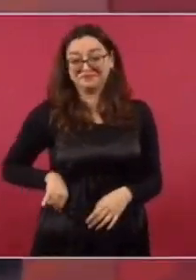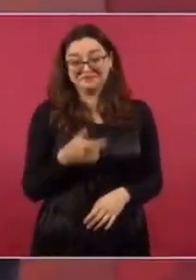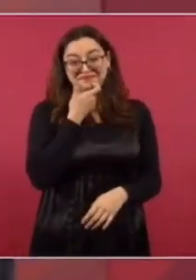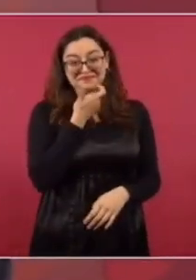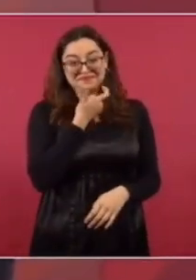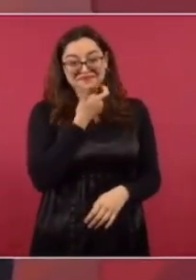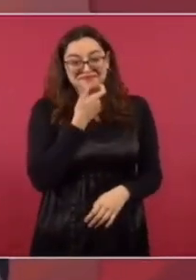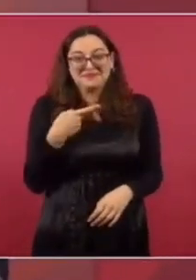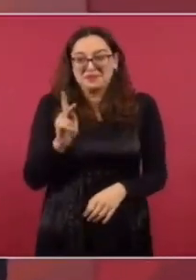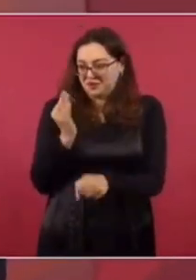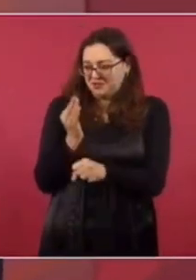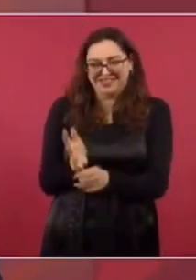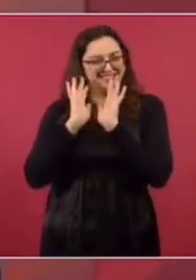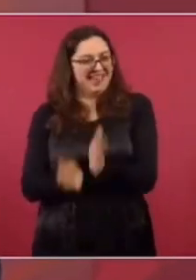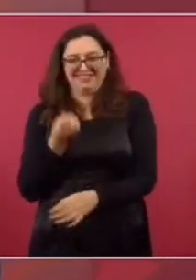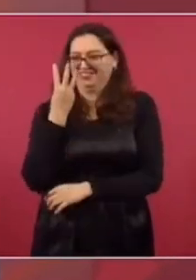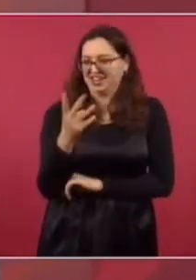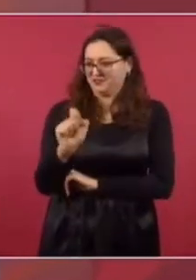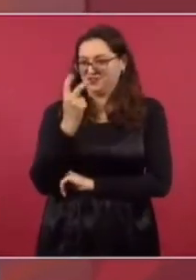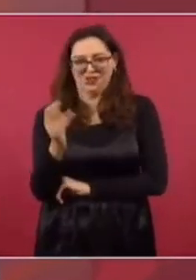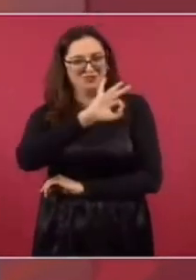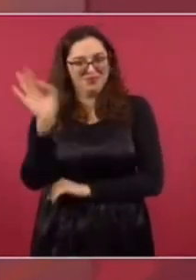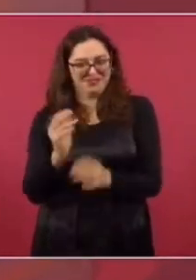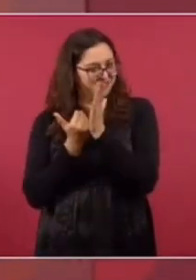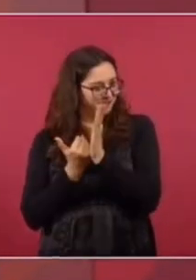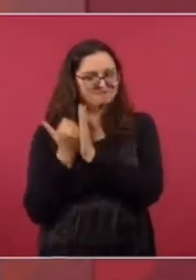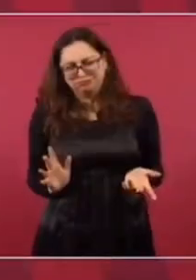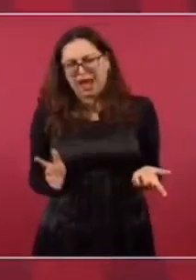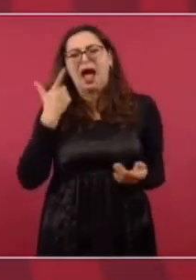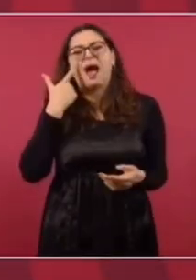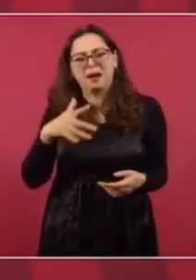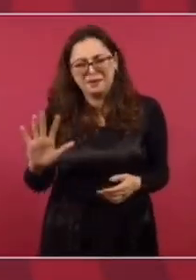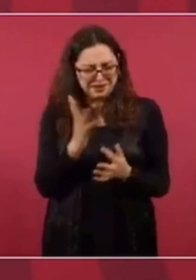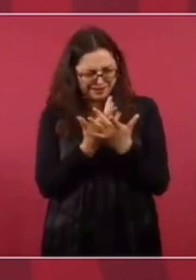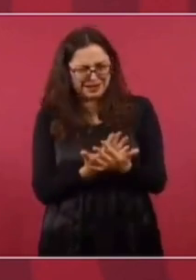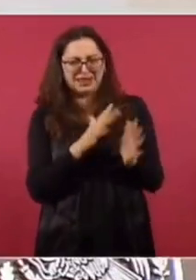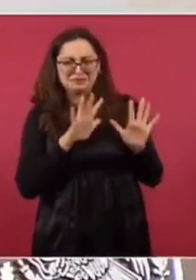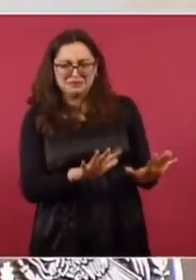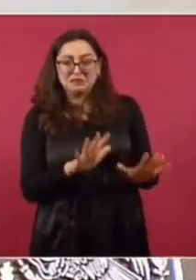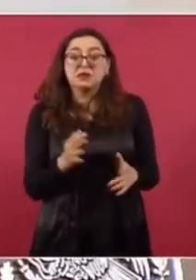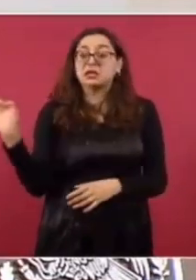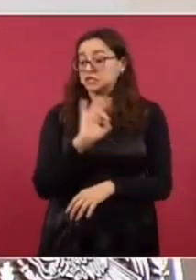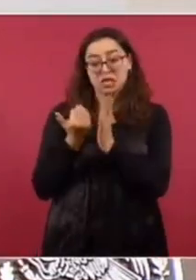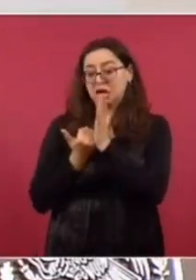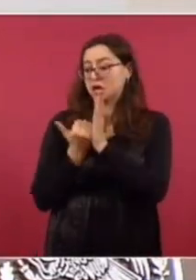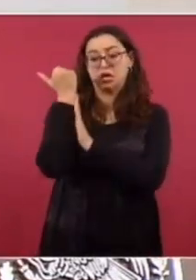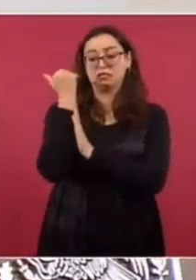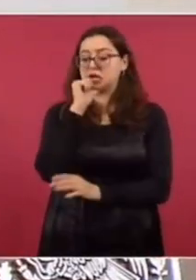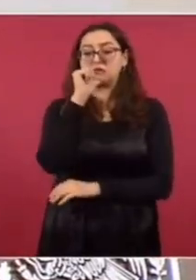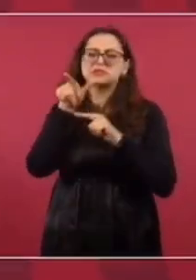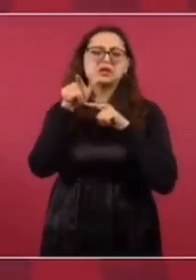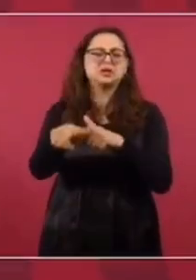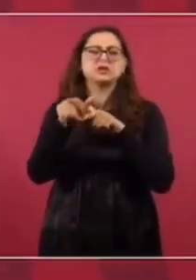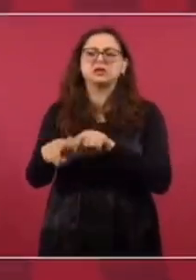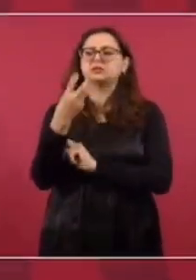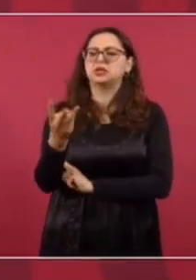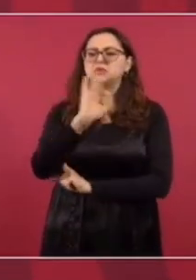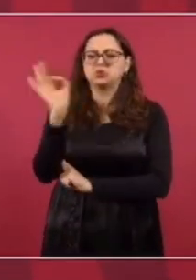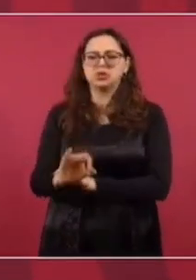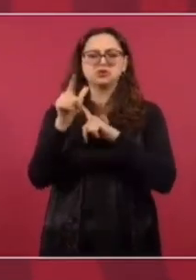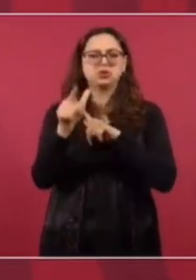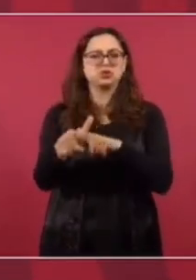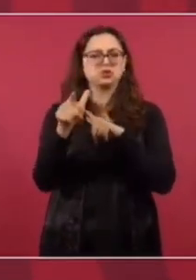Si ya traemos impulso, ¿por qué vamos a bajar? Puede ser que nos mantengamos así en los dos años que nos faltan y